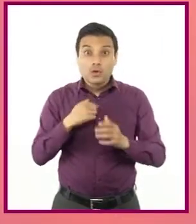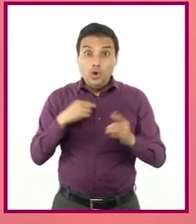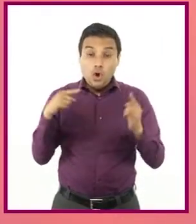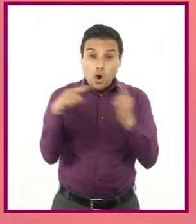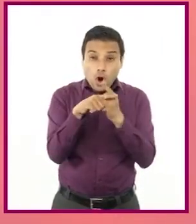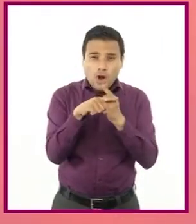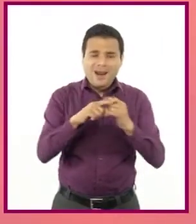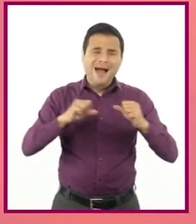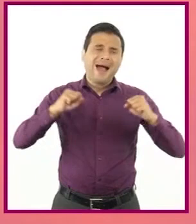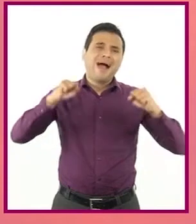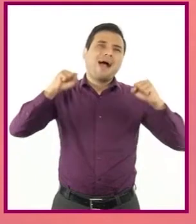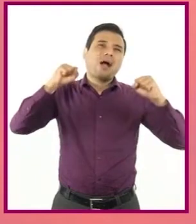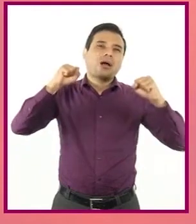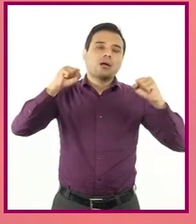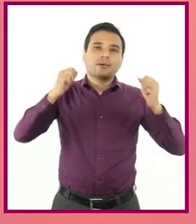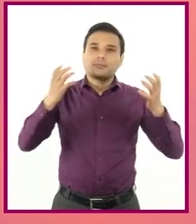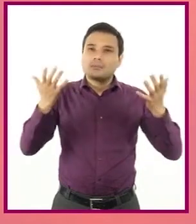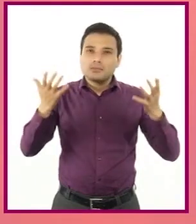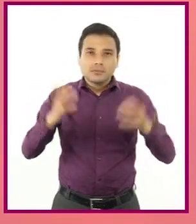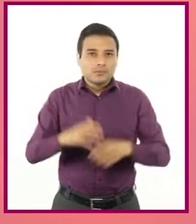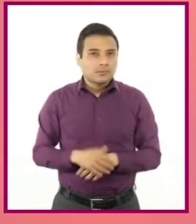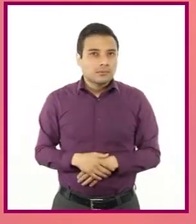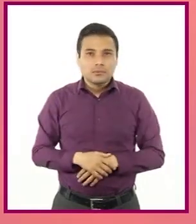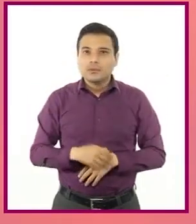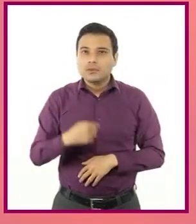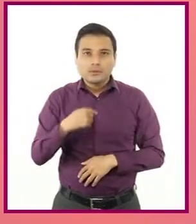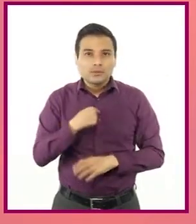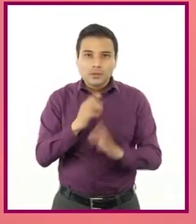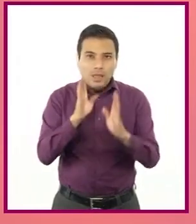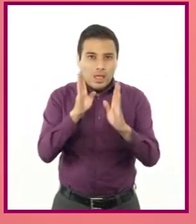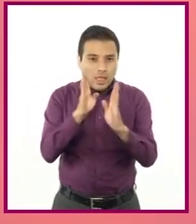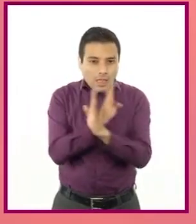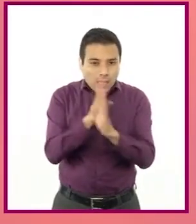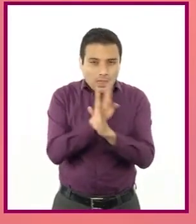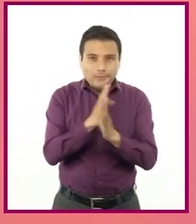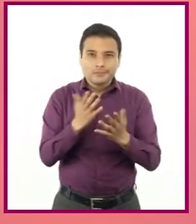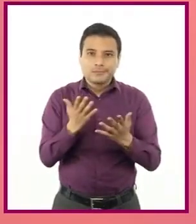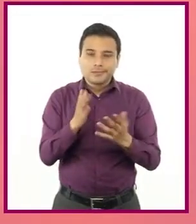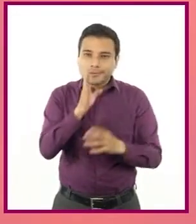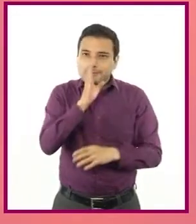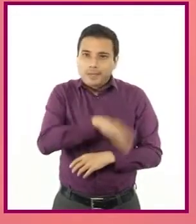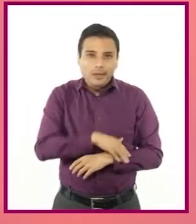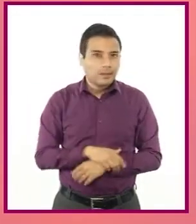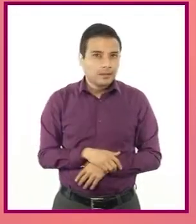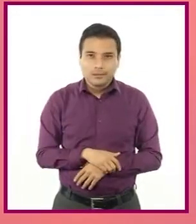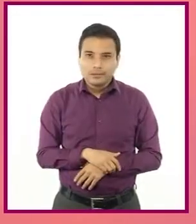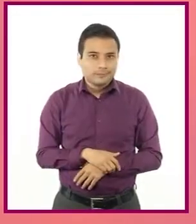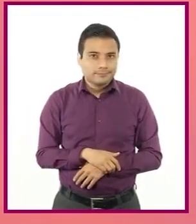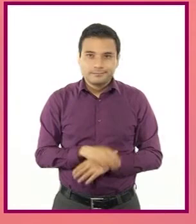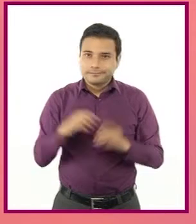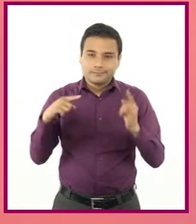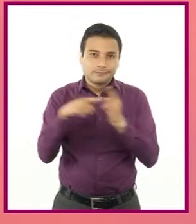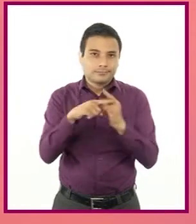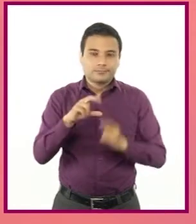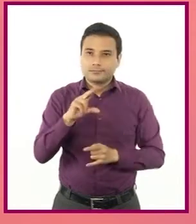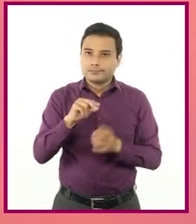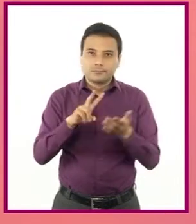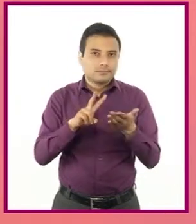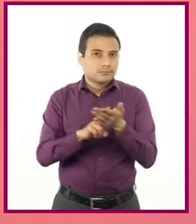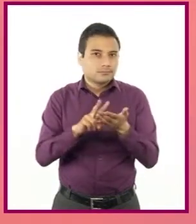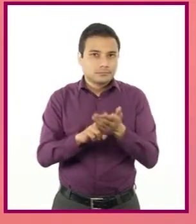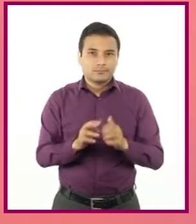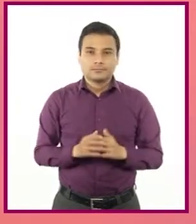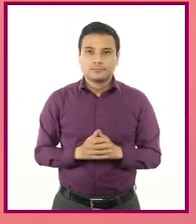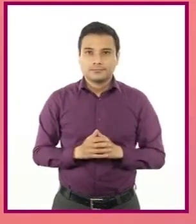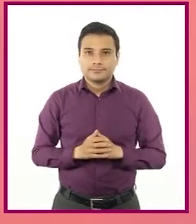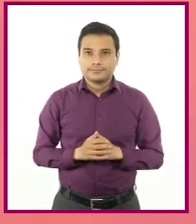gol y resultó que estaba en posición adelantada, lo que se llama un fuera de lugar. Y que nos anulan el gol. Ay,